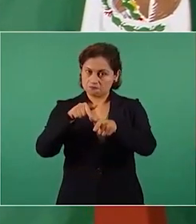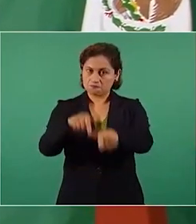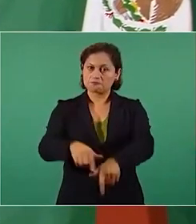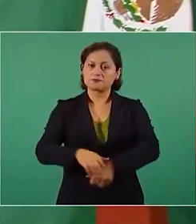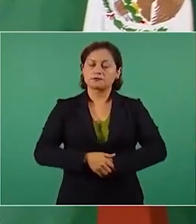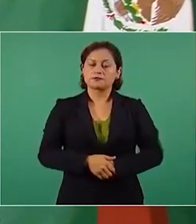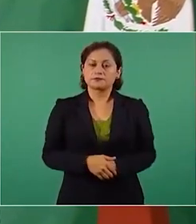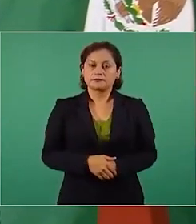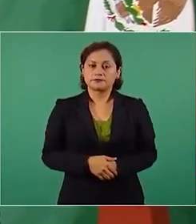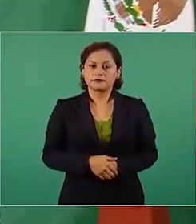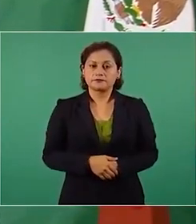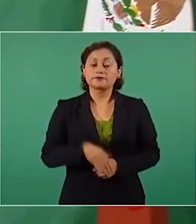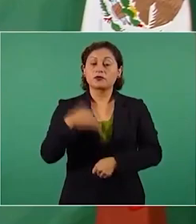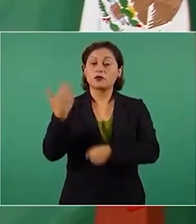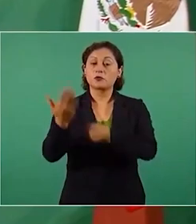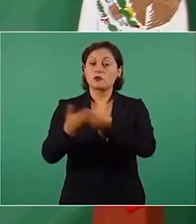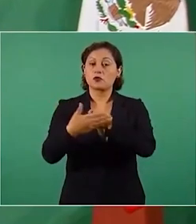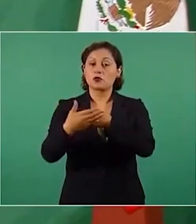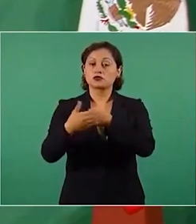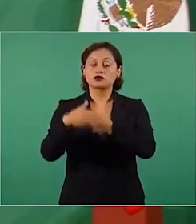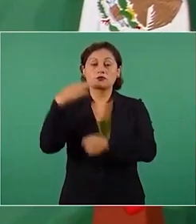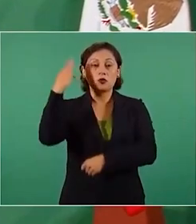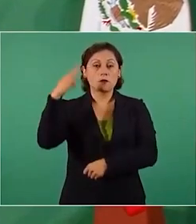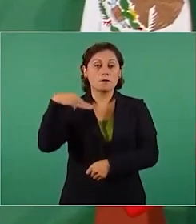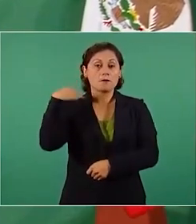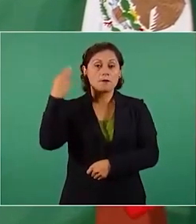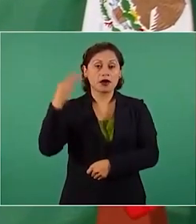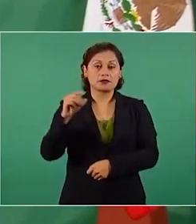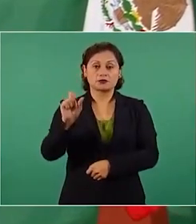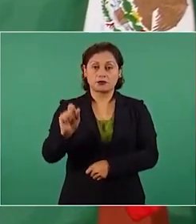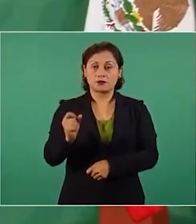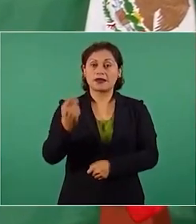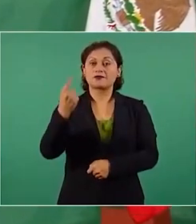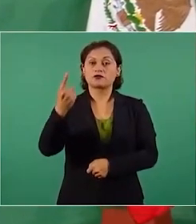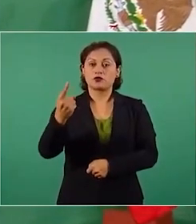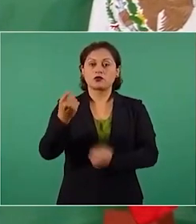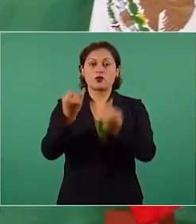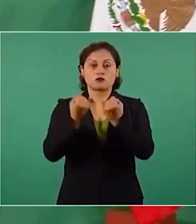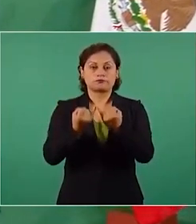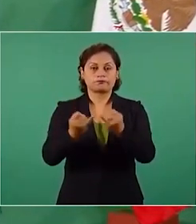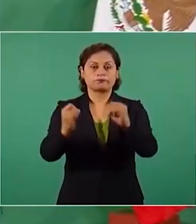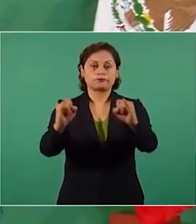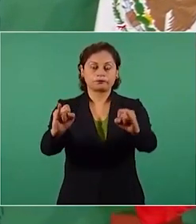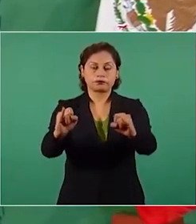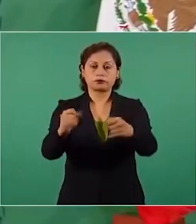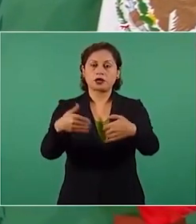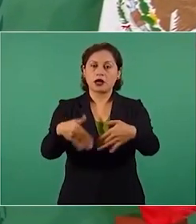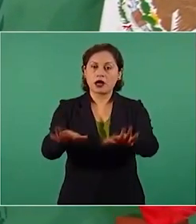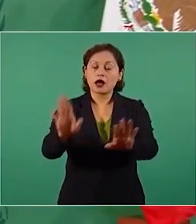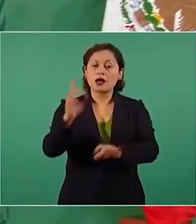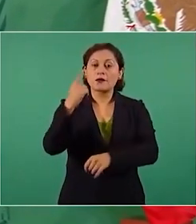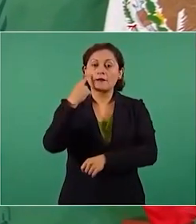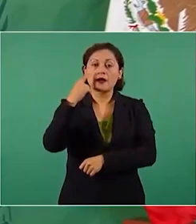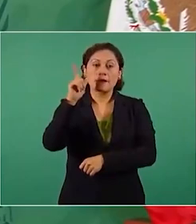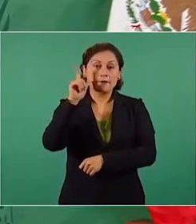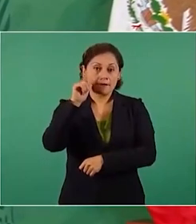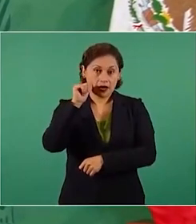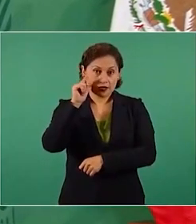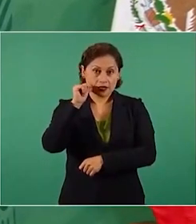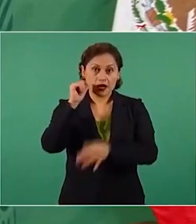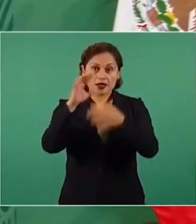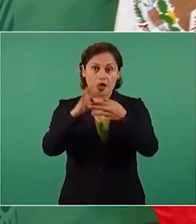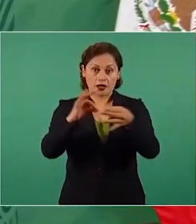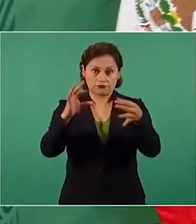que lo vamos a inaugurar el 21 de marzo y que, por cierto, mañana vamos a informar